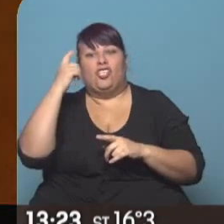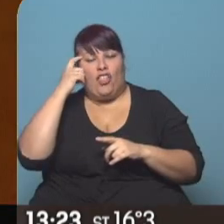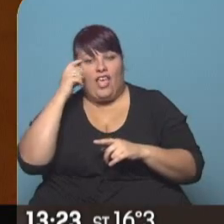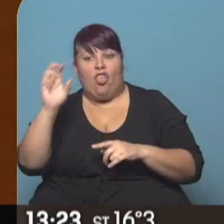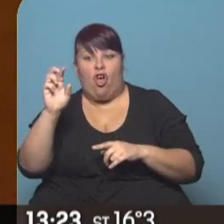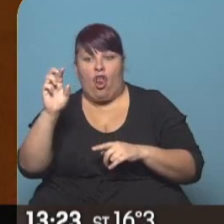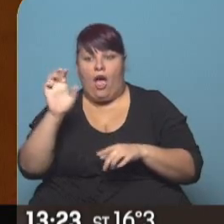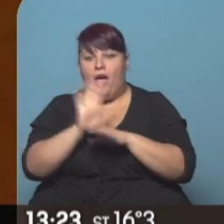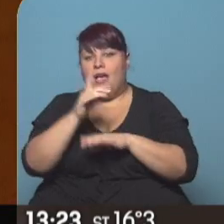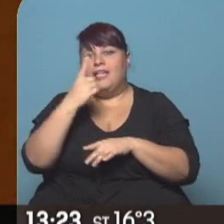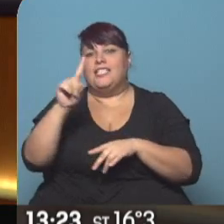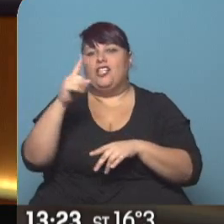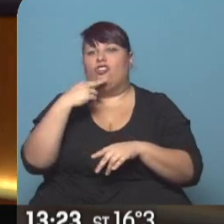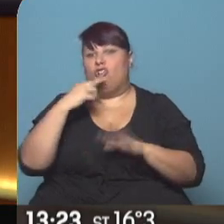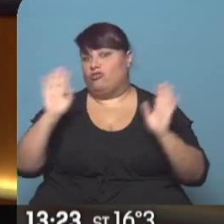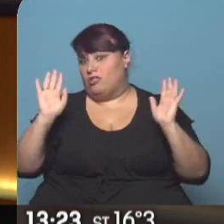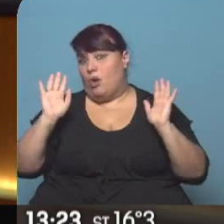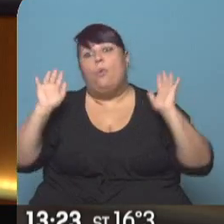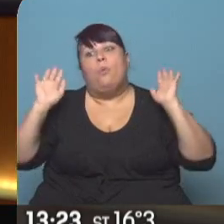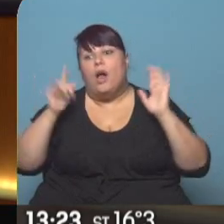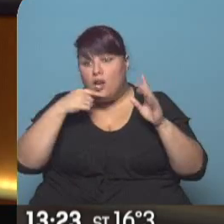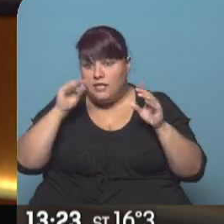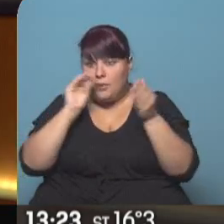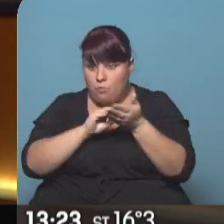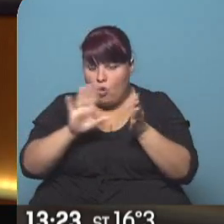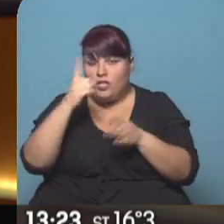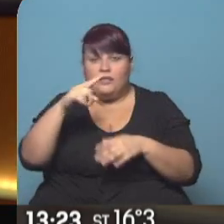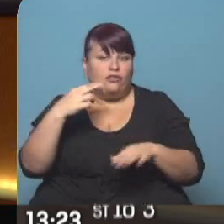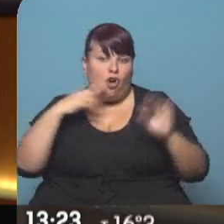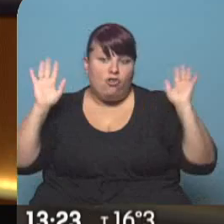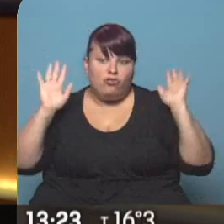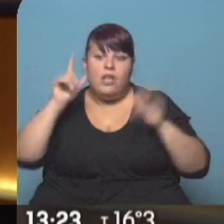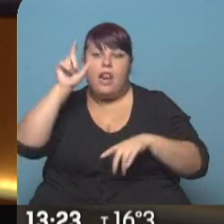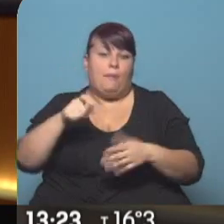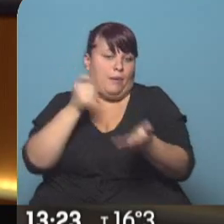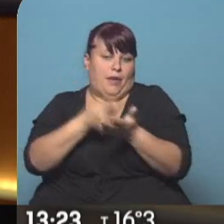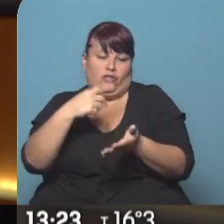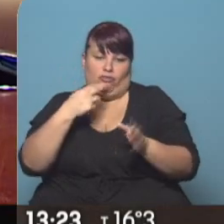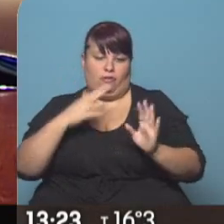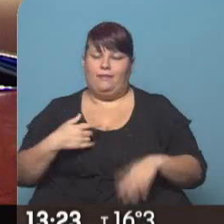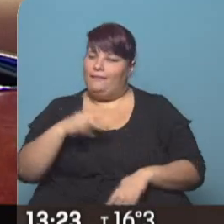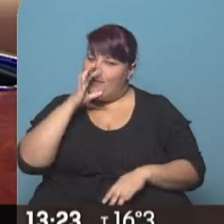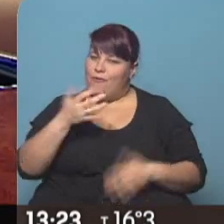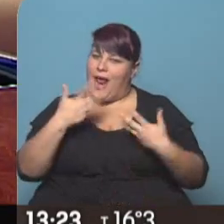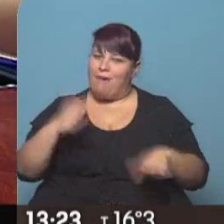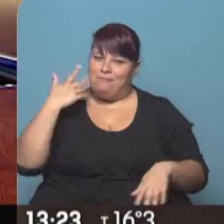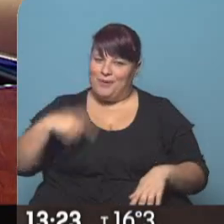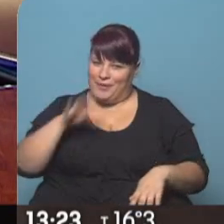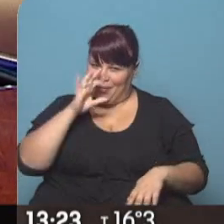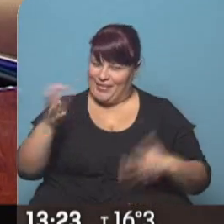dólares aparece como 111. Bueno, mientras esté publicado por 111, el consumidor paga 100. Nunca me pasó lamentablemente.